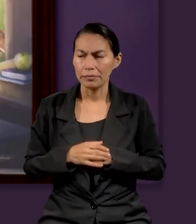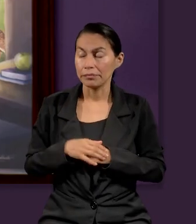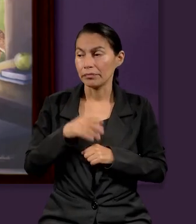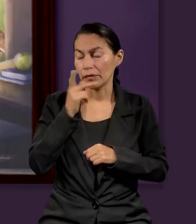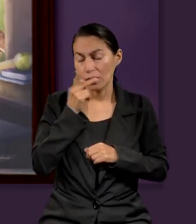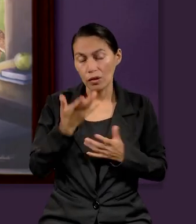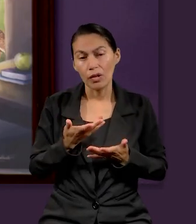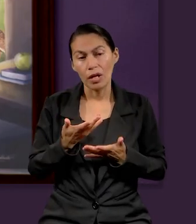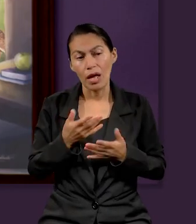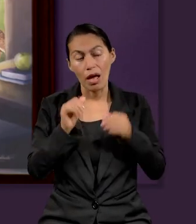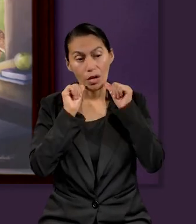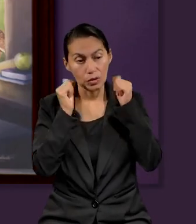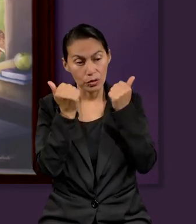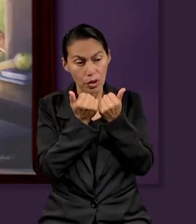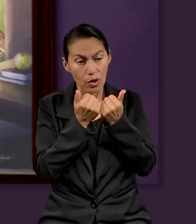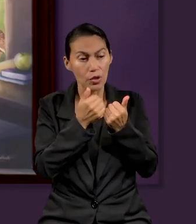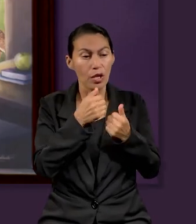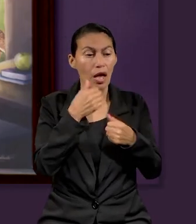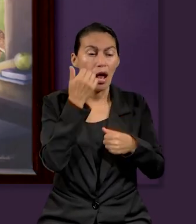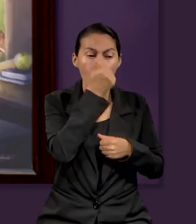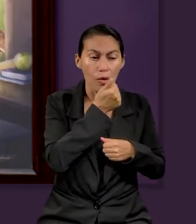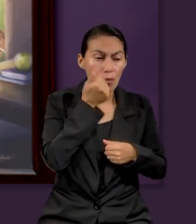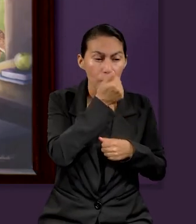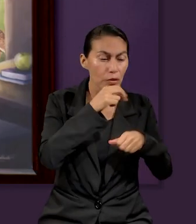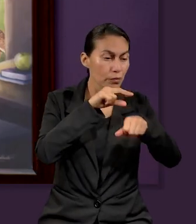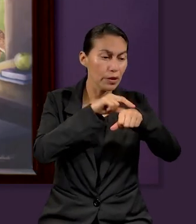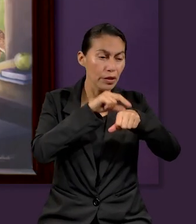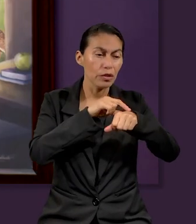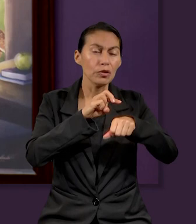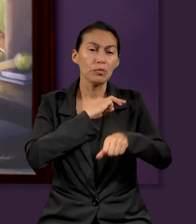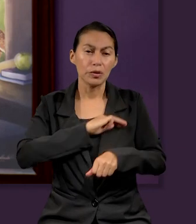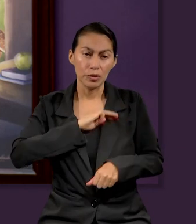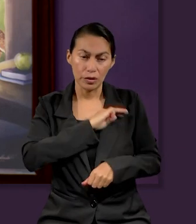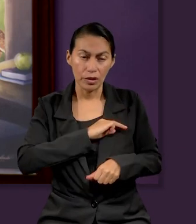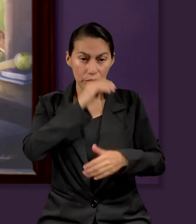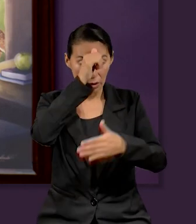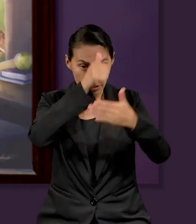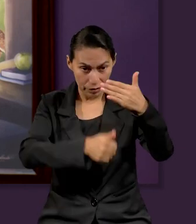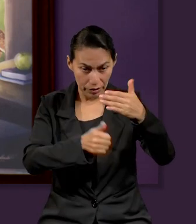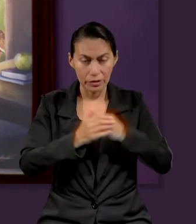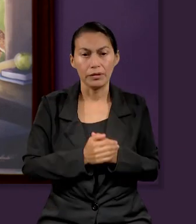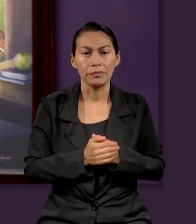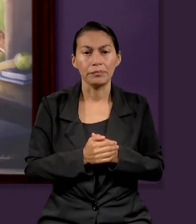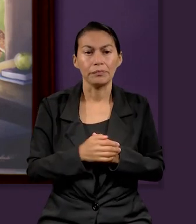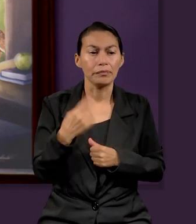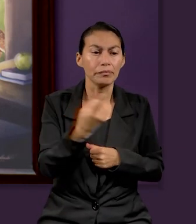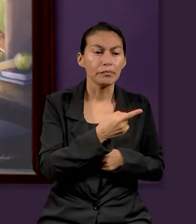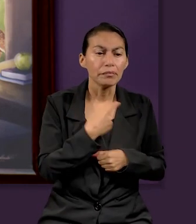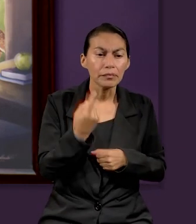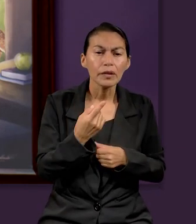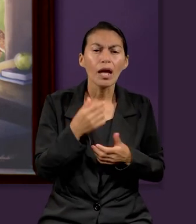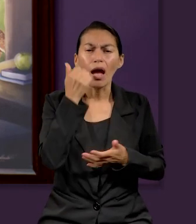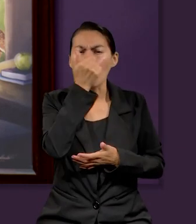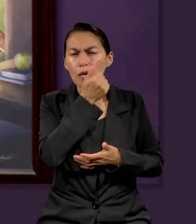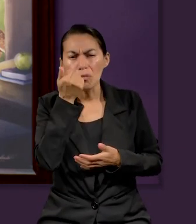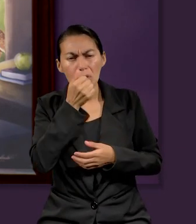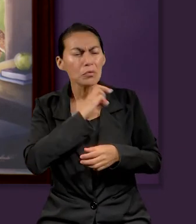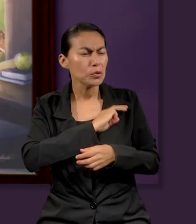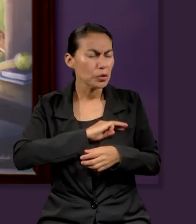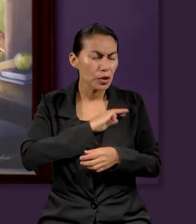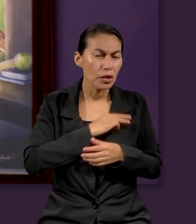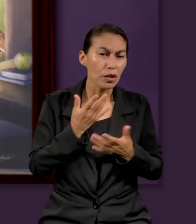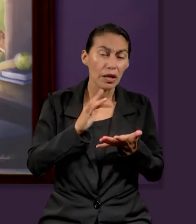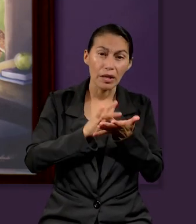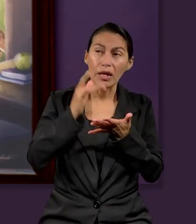ministerio ALMA, como lo dice su nombre, es la Asociación de Alumnos Latinoamericanos y Médicos Misioneros Adventistas. Entonces, se compone